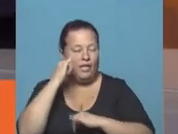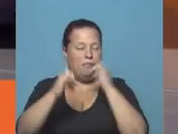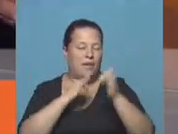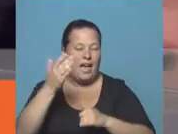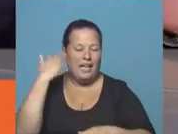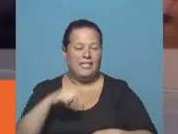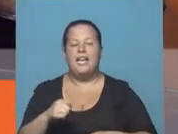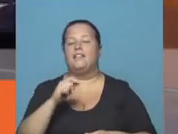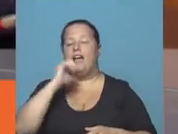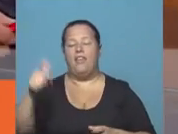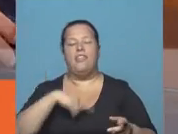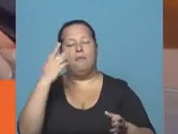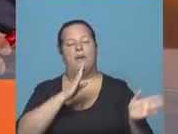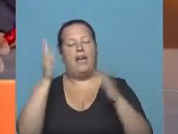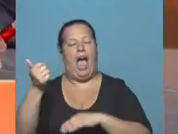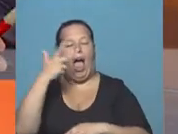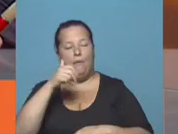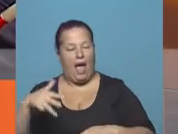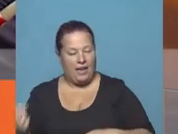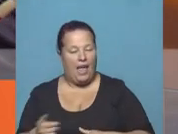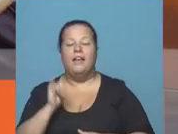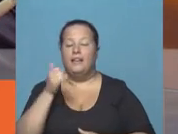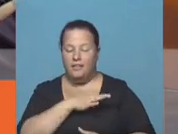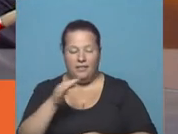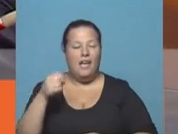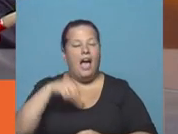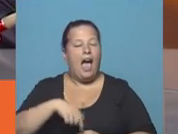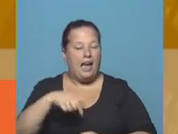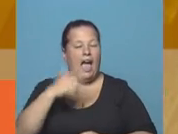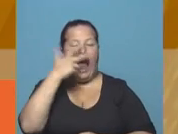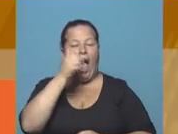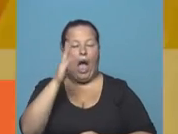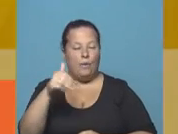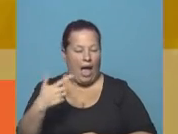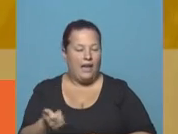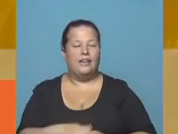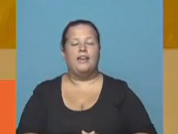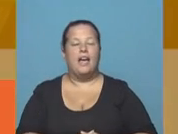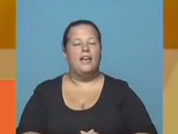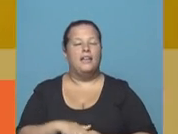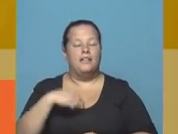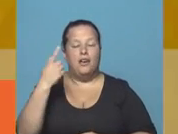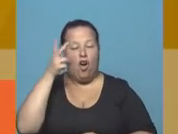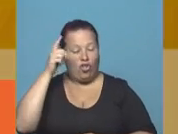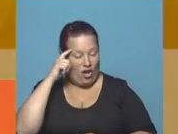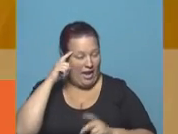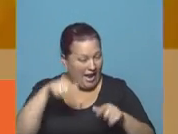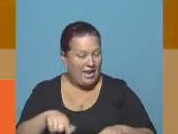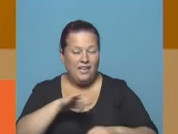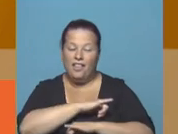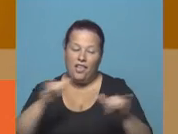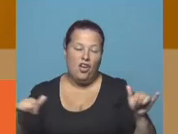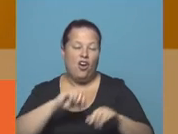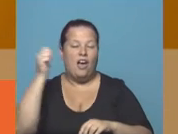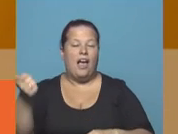el triunfo, luego se fue para La Habana. Así es, acá va a La Habana, llegó recién el 8 de enero, y él anunció